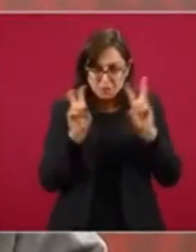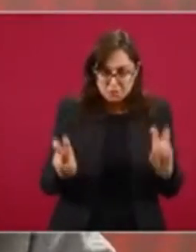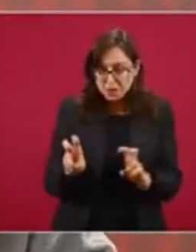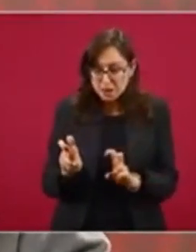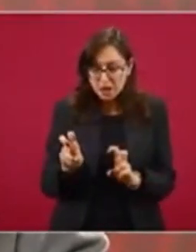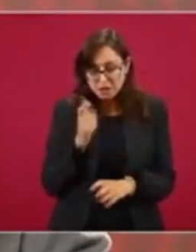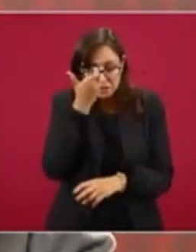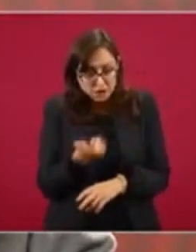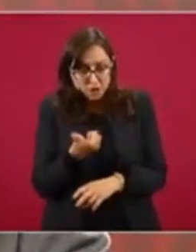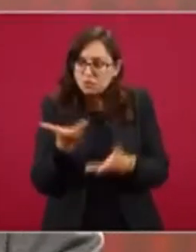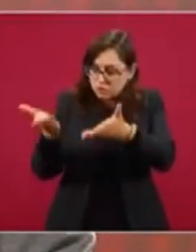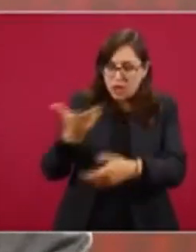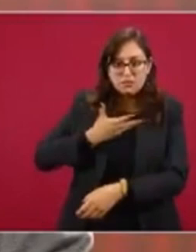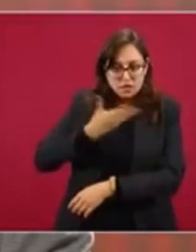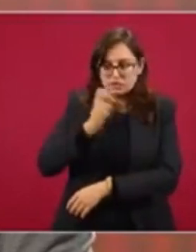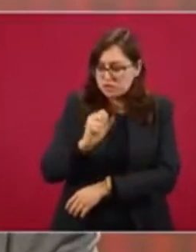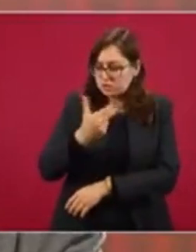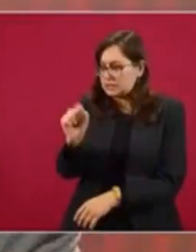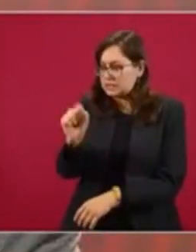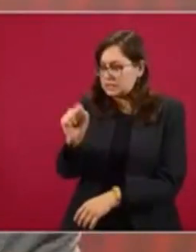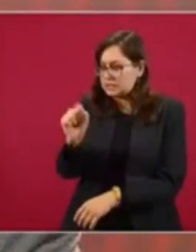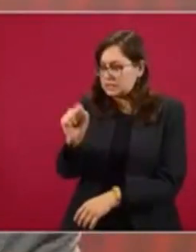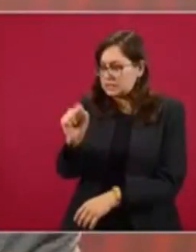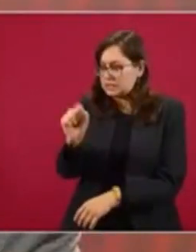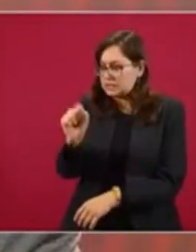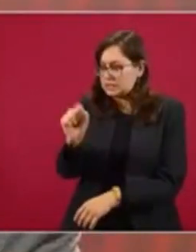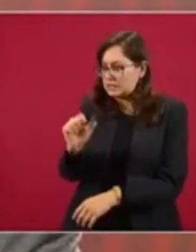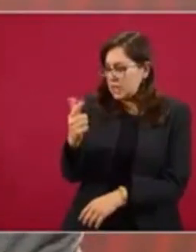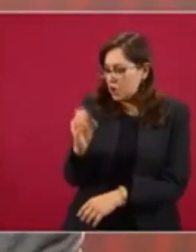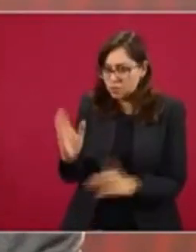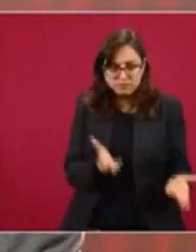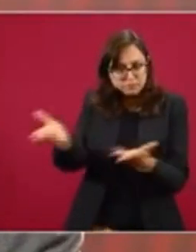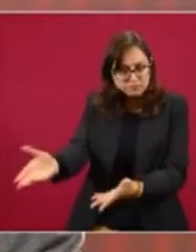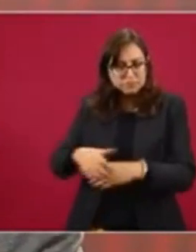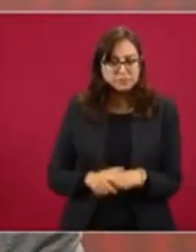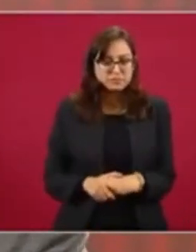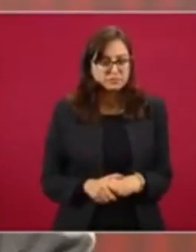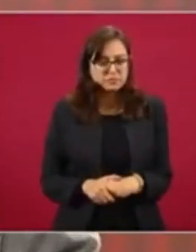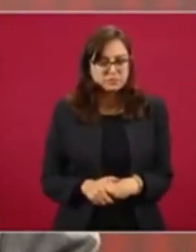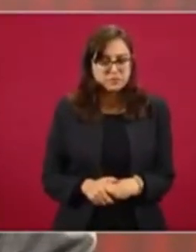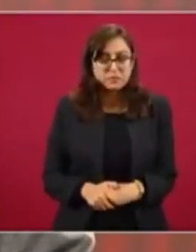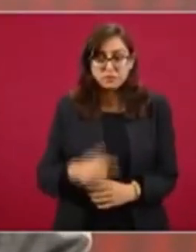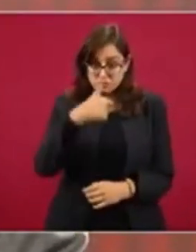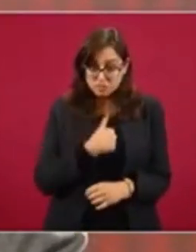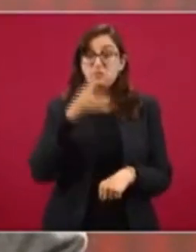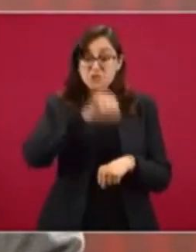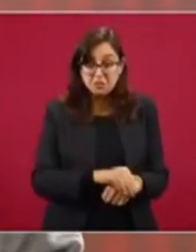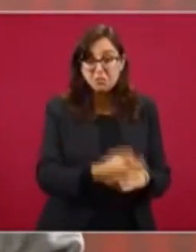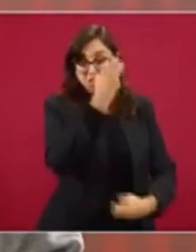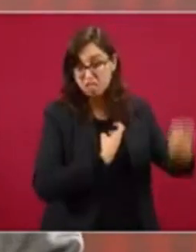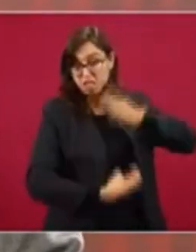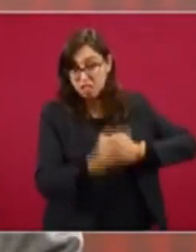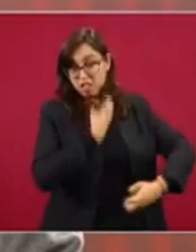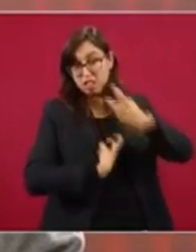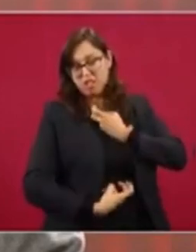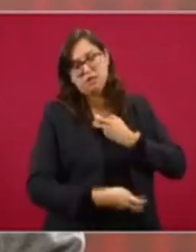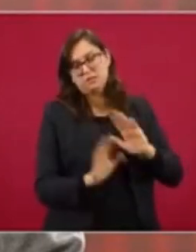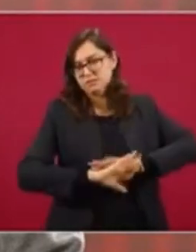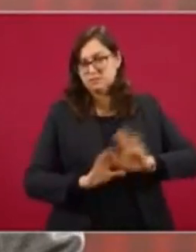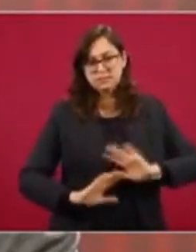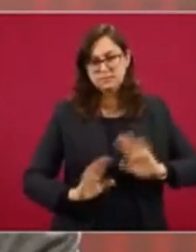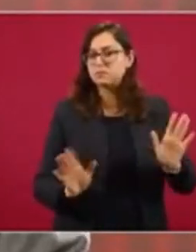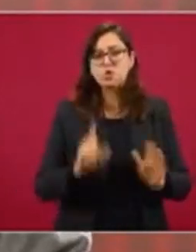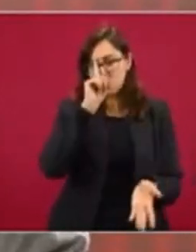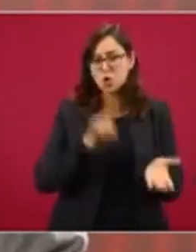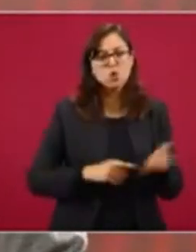instrucciones de atenderlos, los ha atendido siempre, la secretaria de Gobernación. Pero yo creo que se debe de respetar la investidura presidencial.